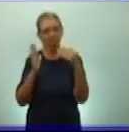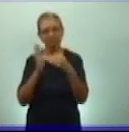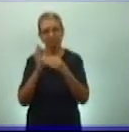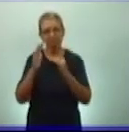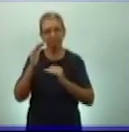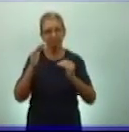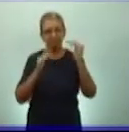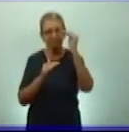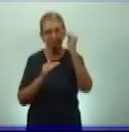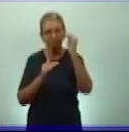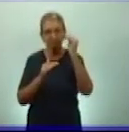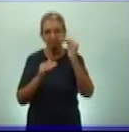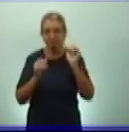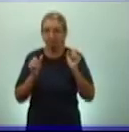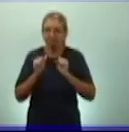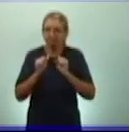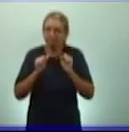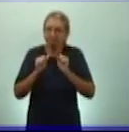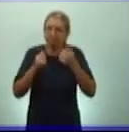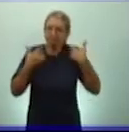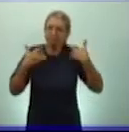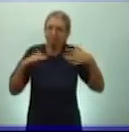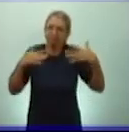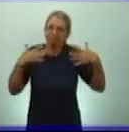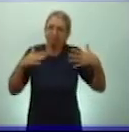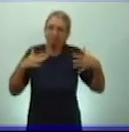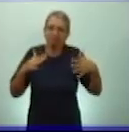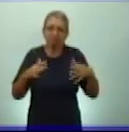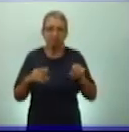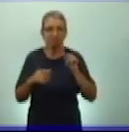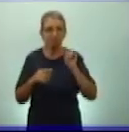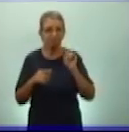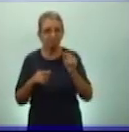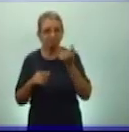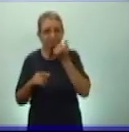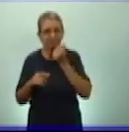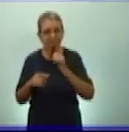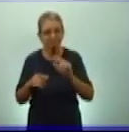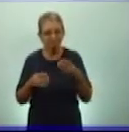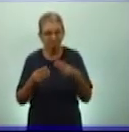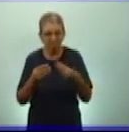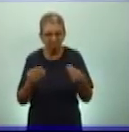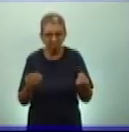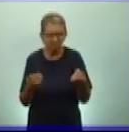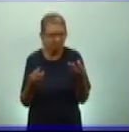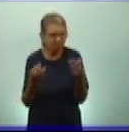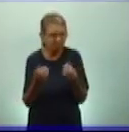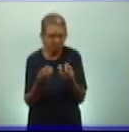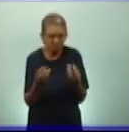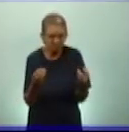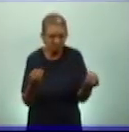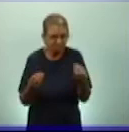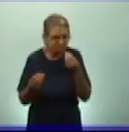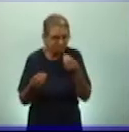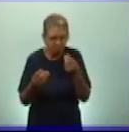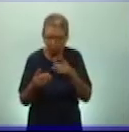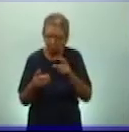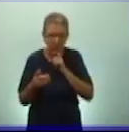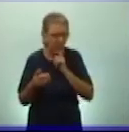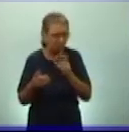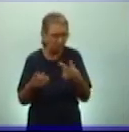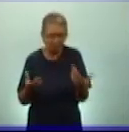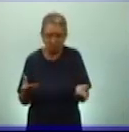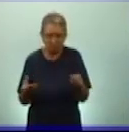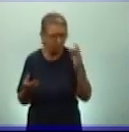altas. Además que eran muy fríos esos territorios, por lo que también eran los suelos un poco infértiles y se les imposibilitaba un poco también